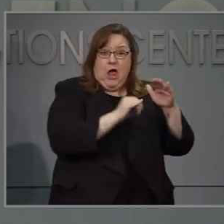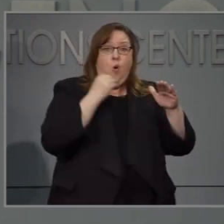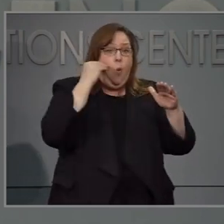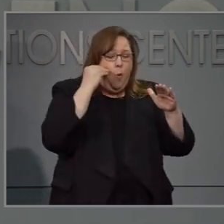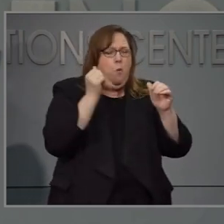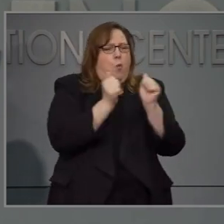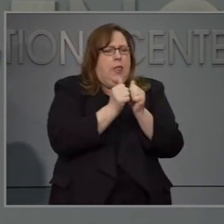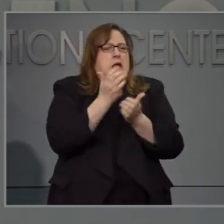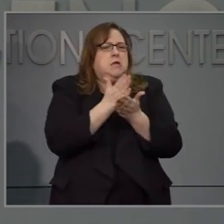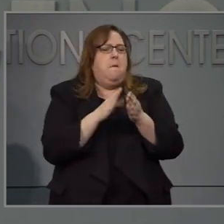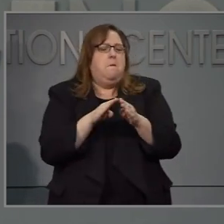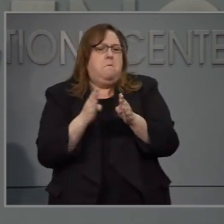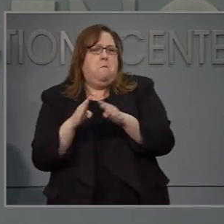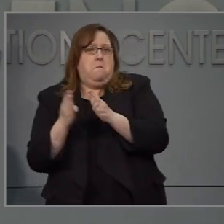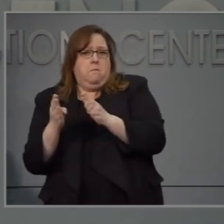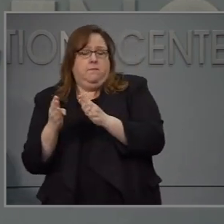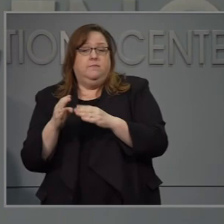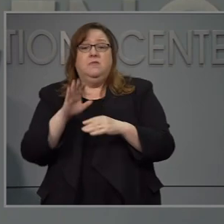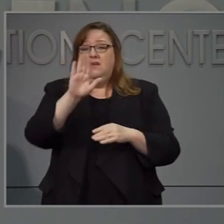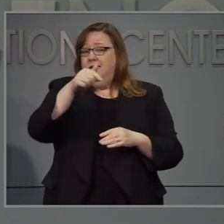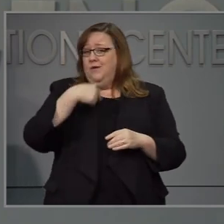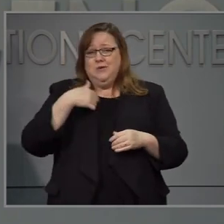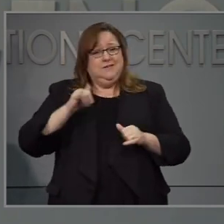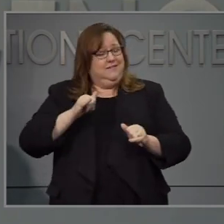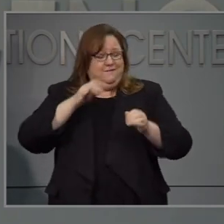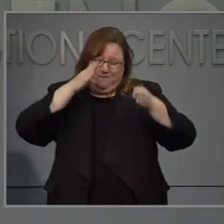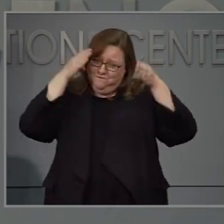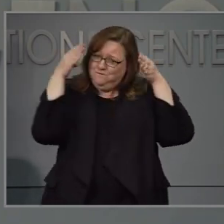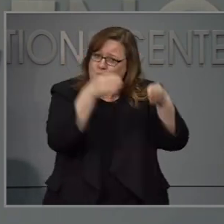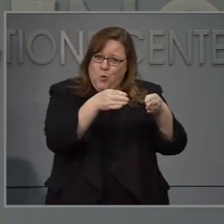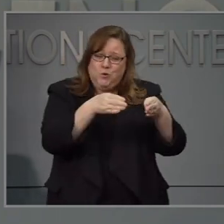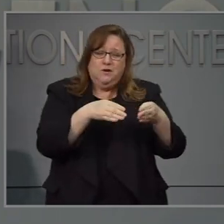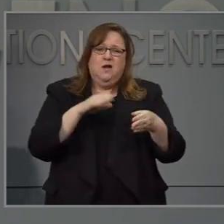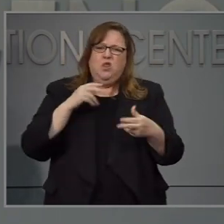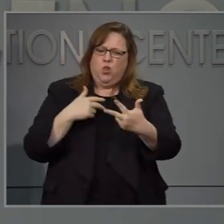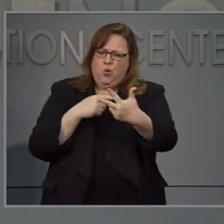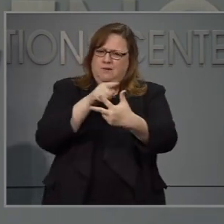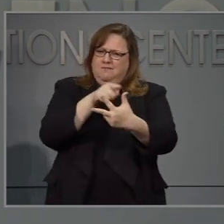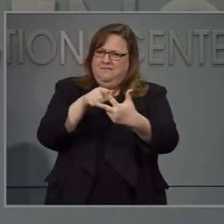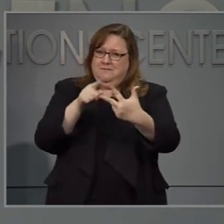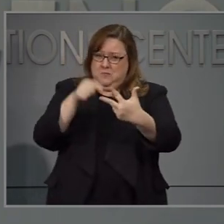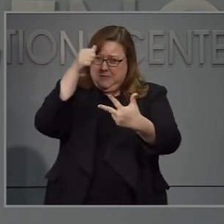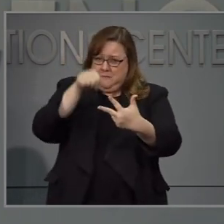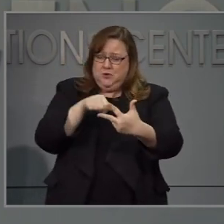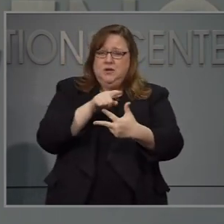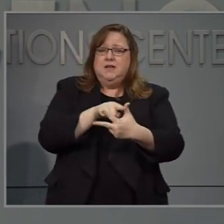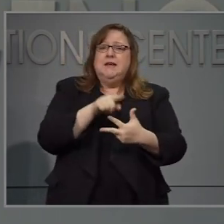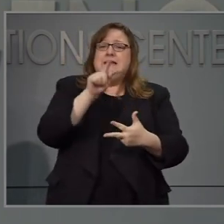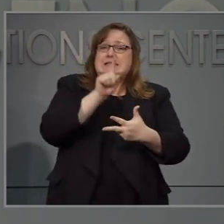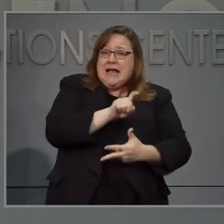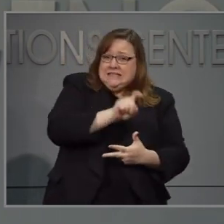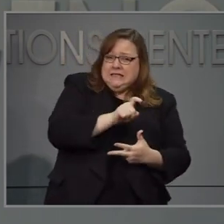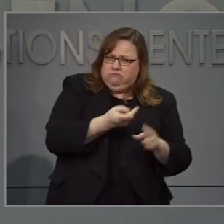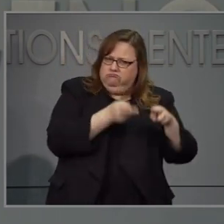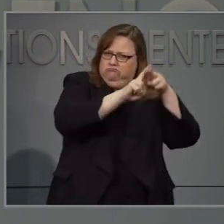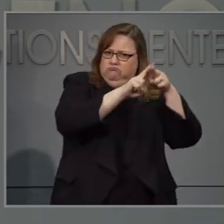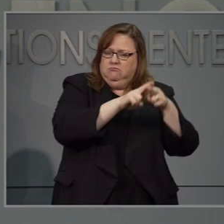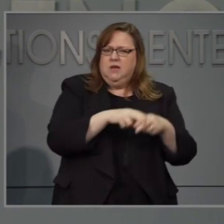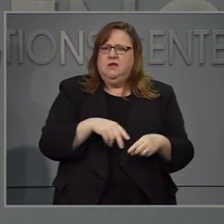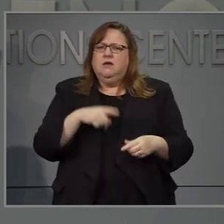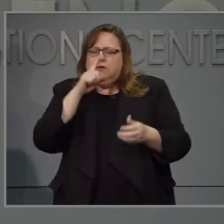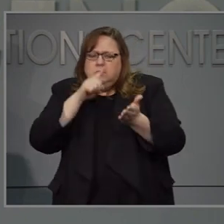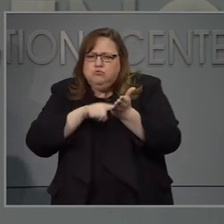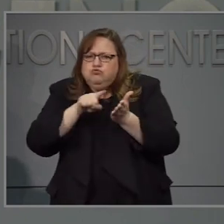modificada, continuaremos muy enfocados en las pruebas, el rastreo y las tendencias. Esta semana les dije cuál era la situación de